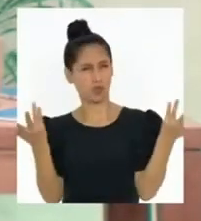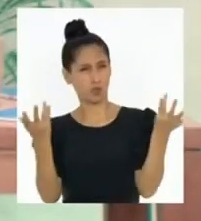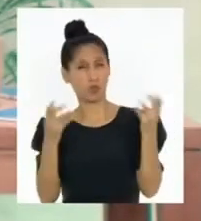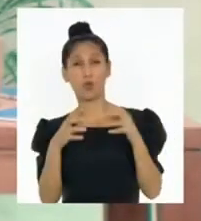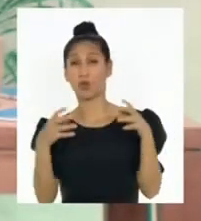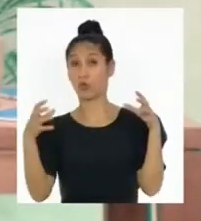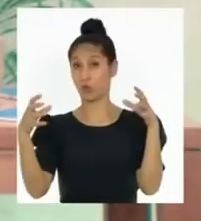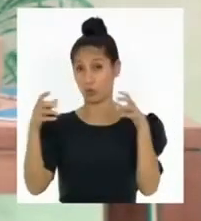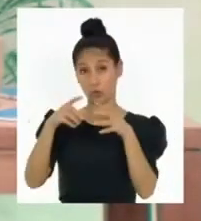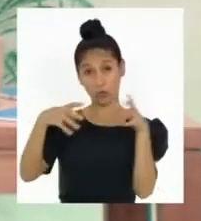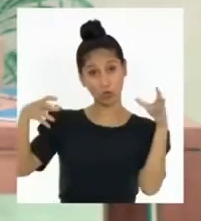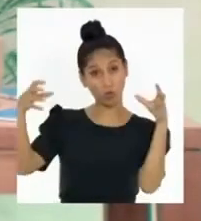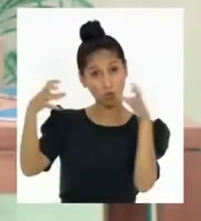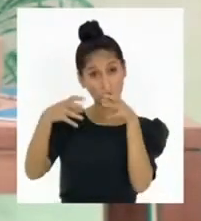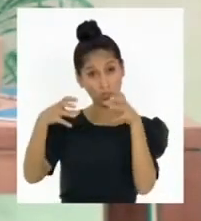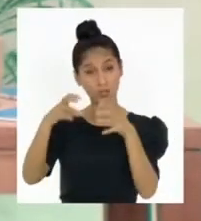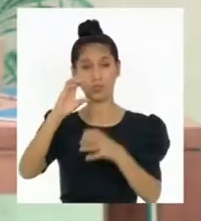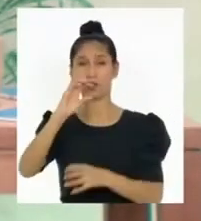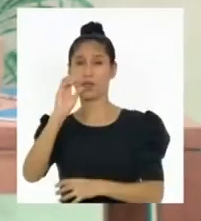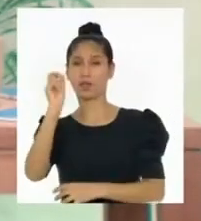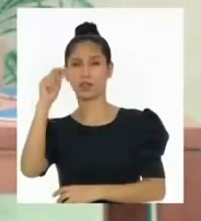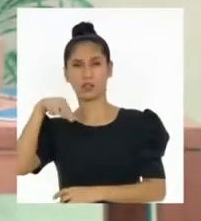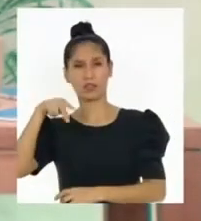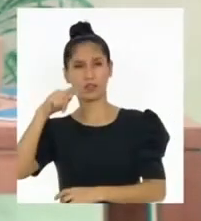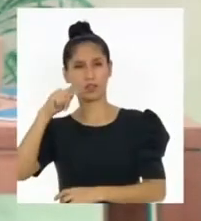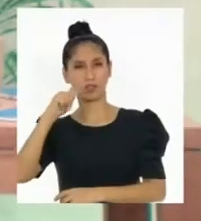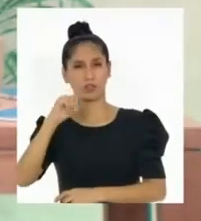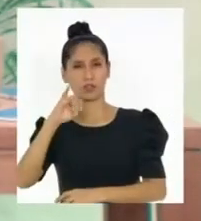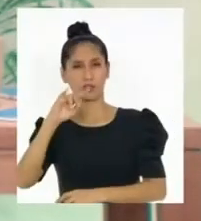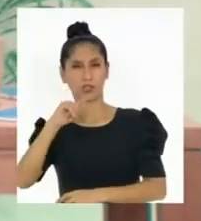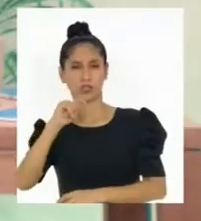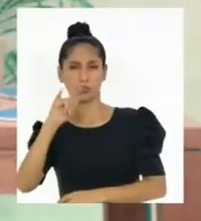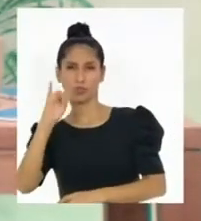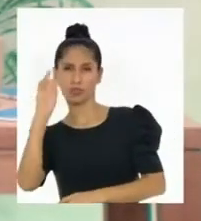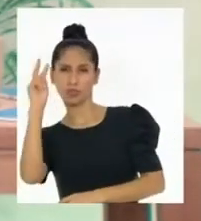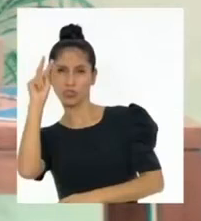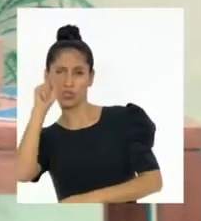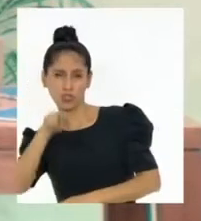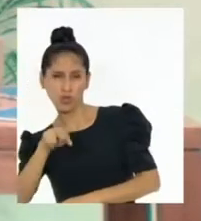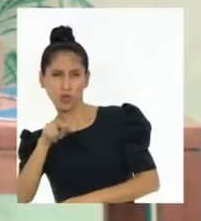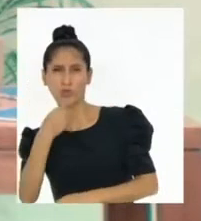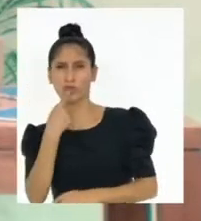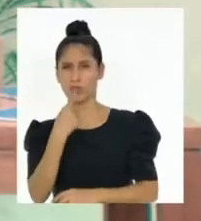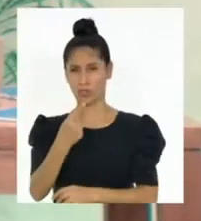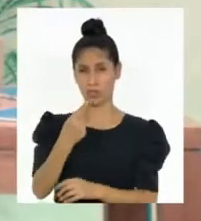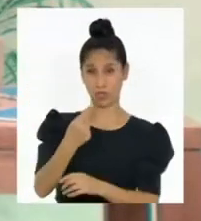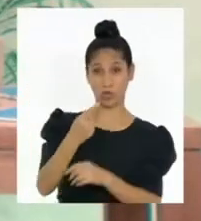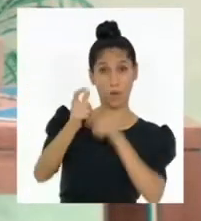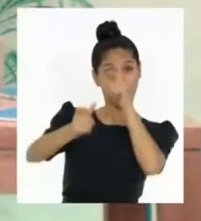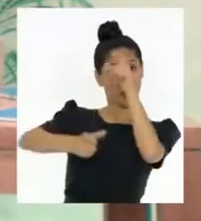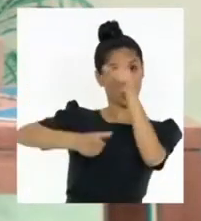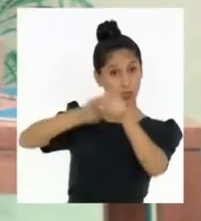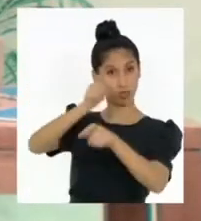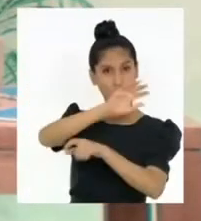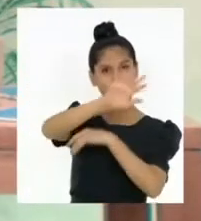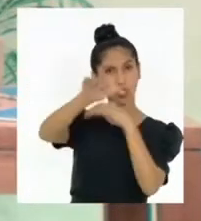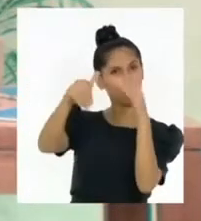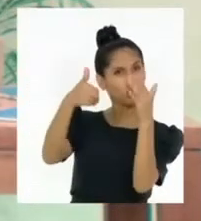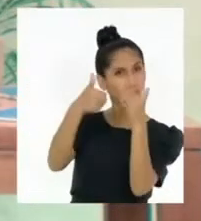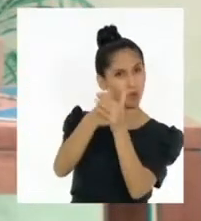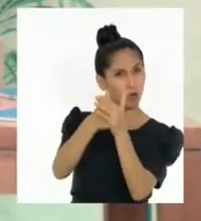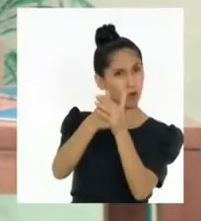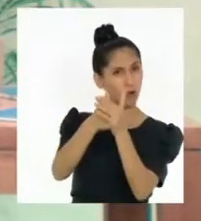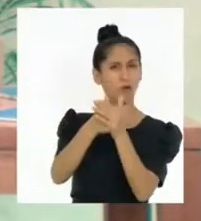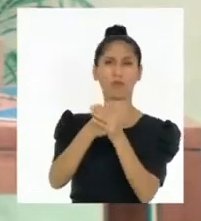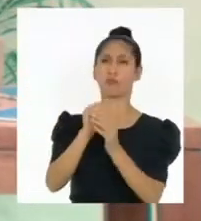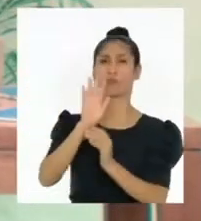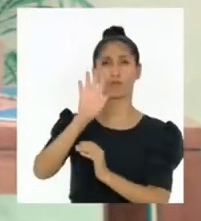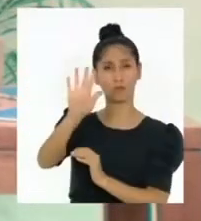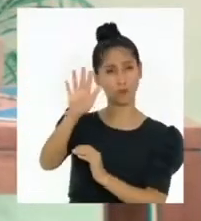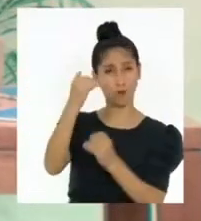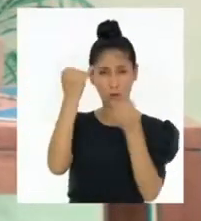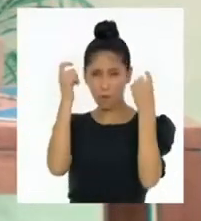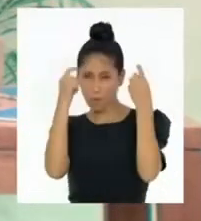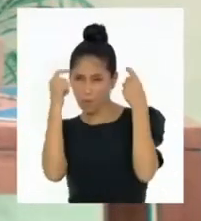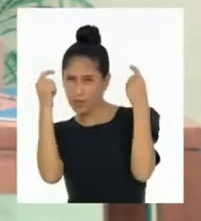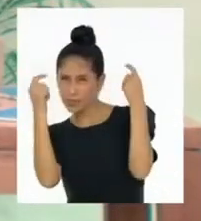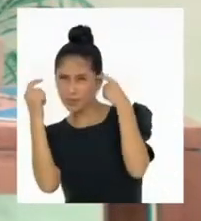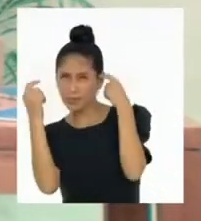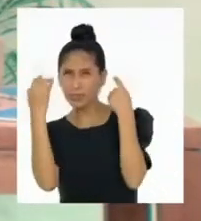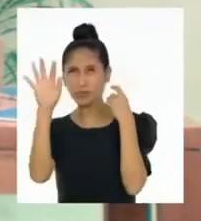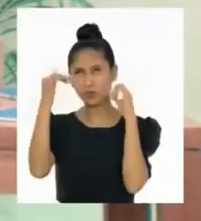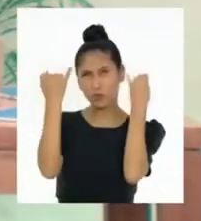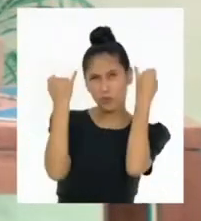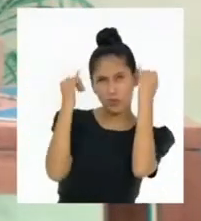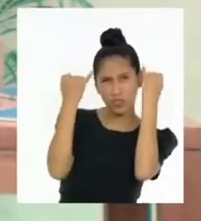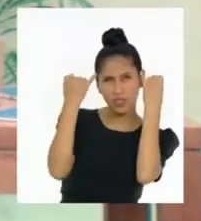se reconoce como principio fundamental la protección de las libertades esenciales de todo individuo, como la libertad de pensamiento o de